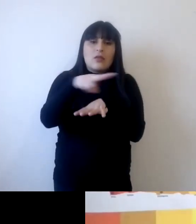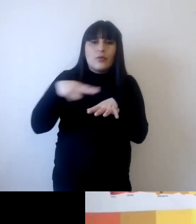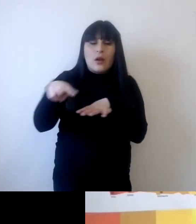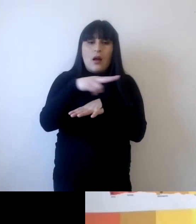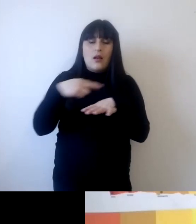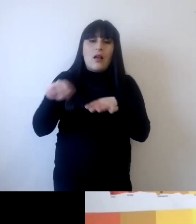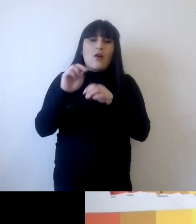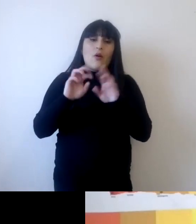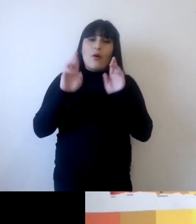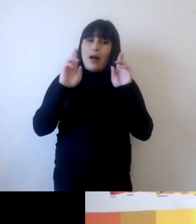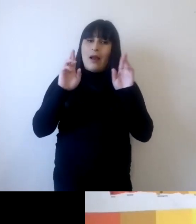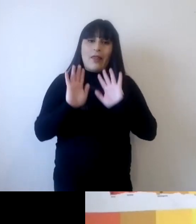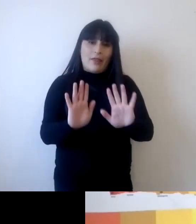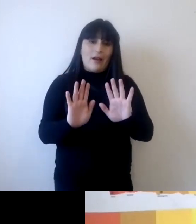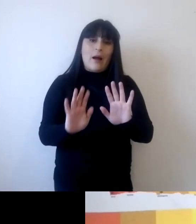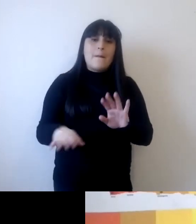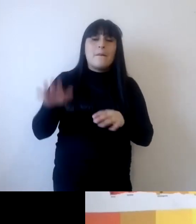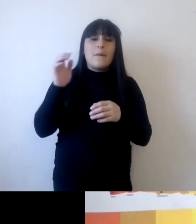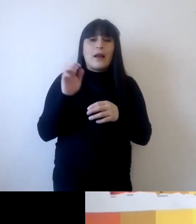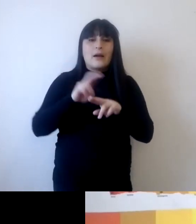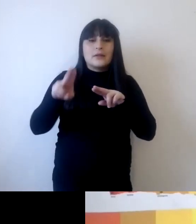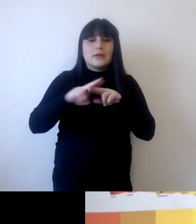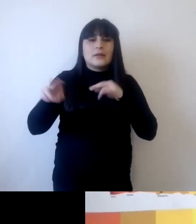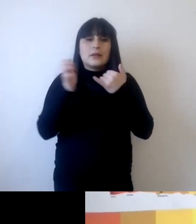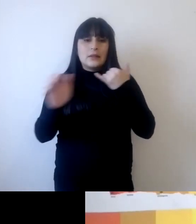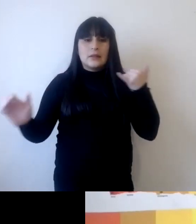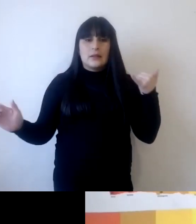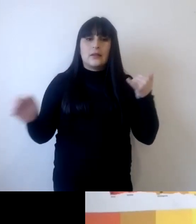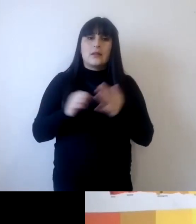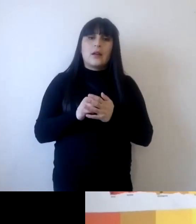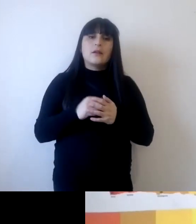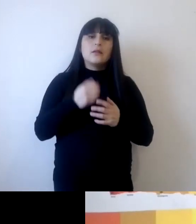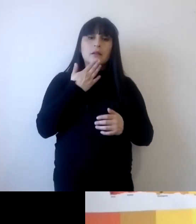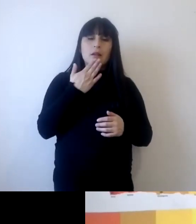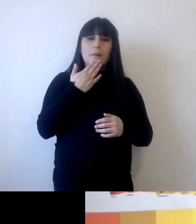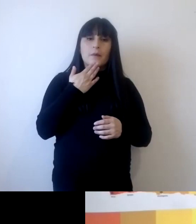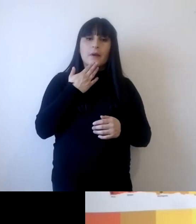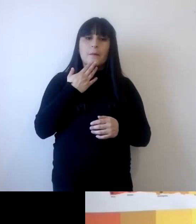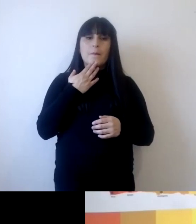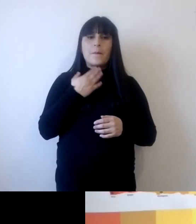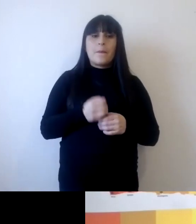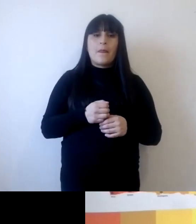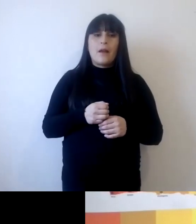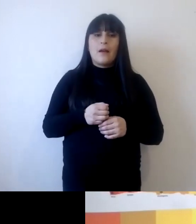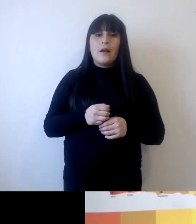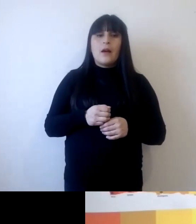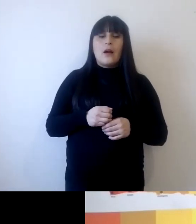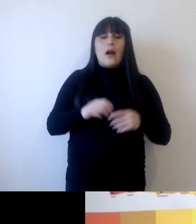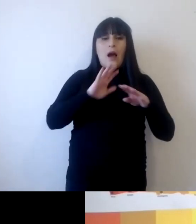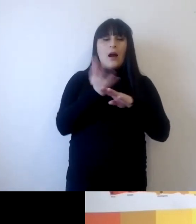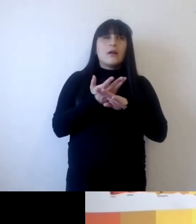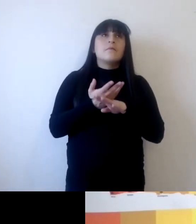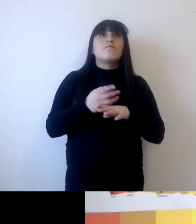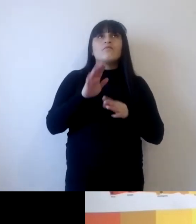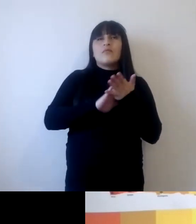para generar energía y también hay otros procesos de descarbonización que tienen que ver con la producción de alimentos para reducir por